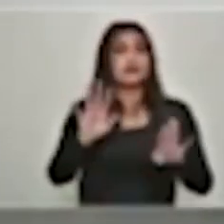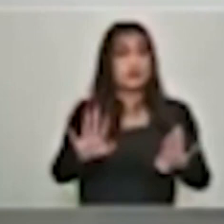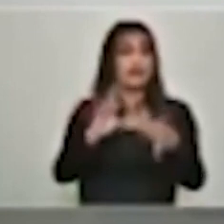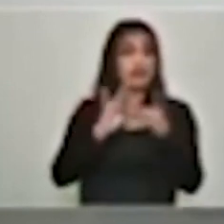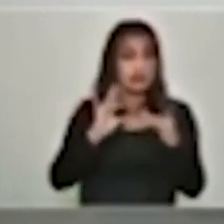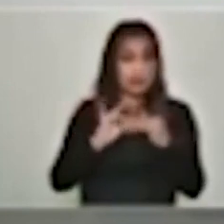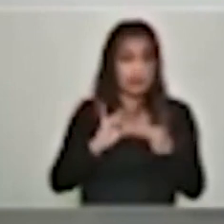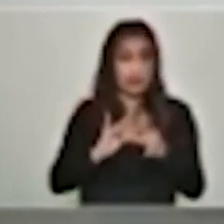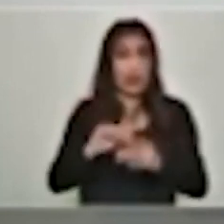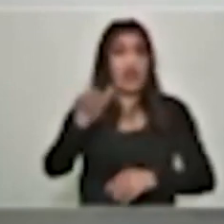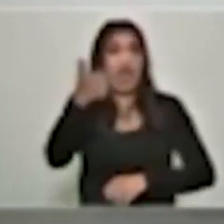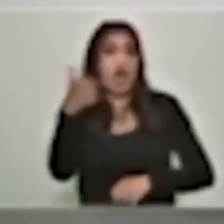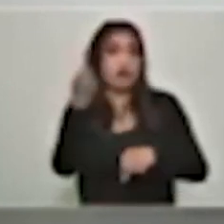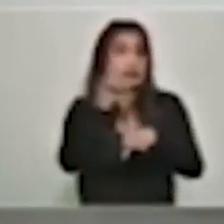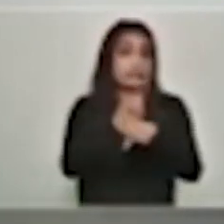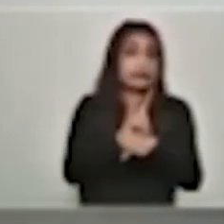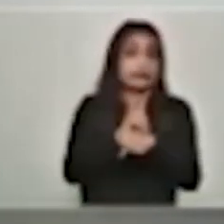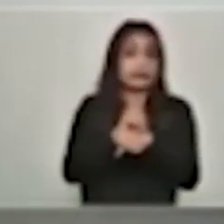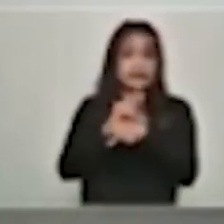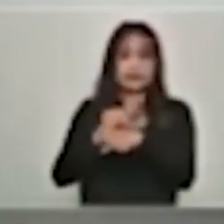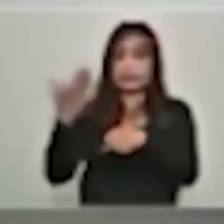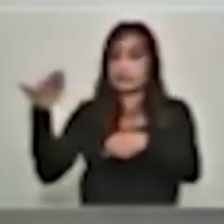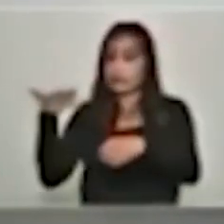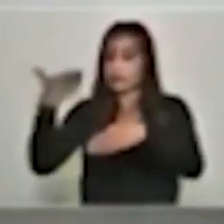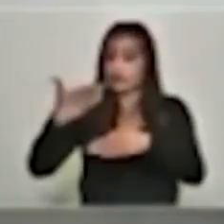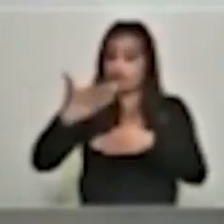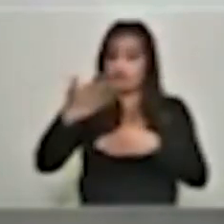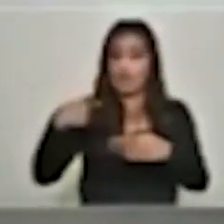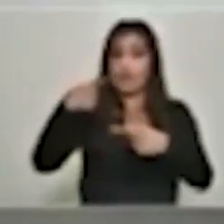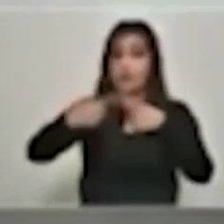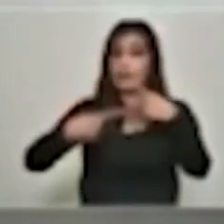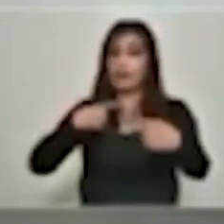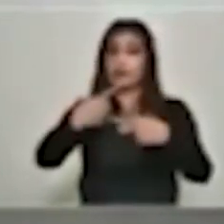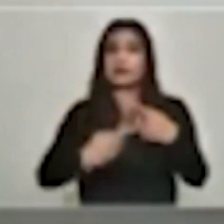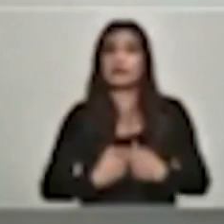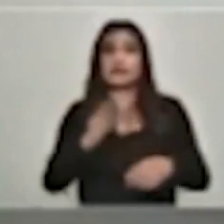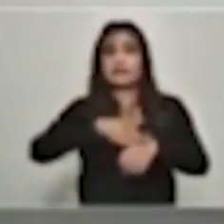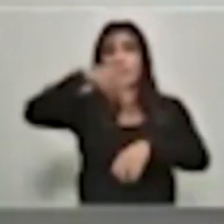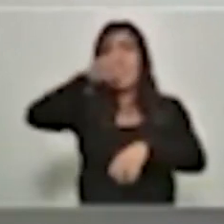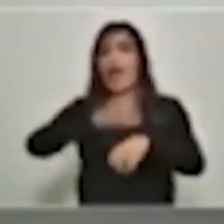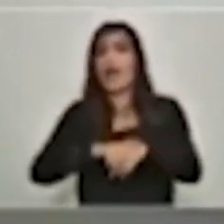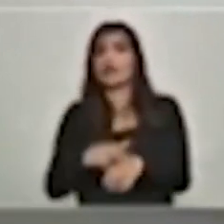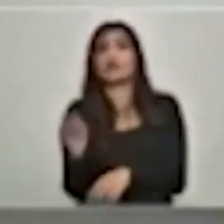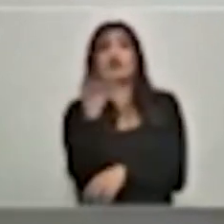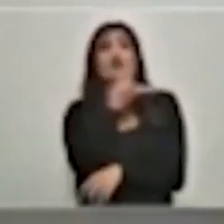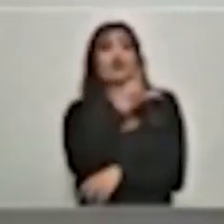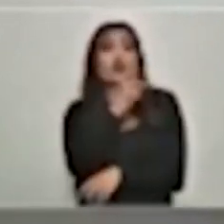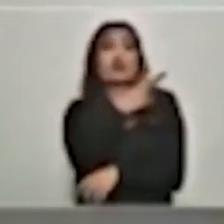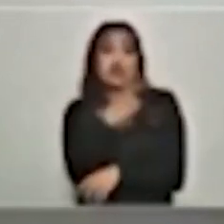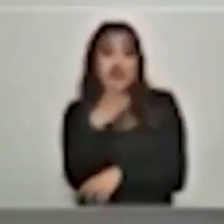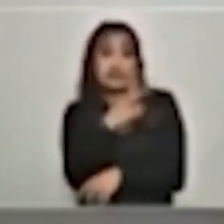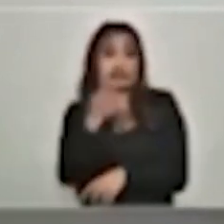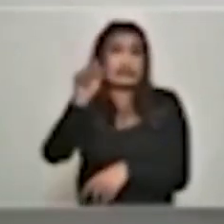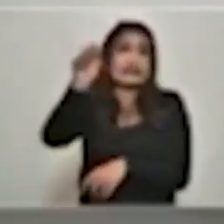gobernador, es que de once días a la fecha se ha incrementado casi en un doscientos sesenta por ciento los contagios.